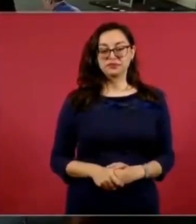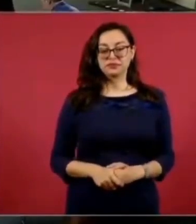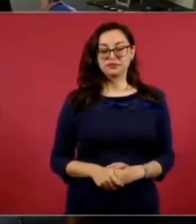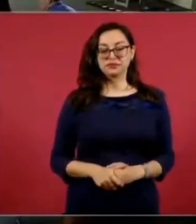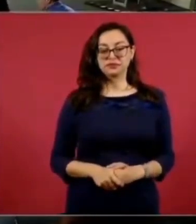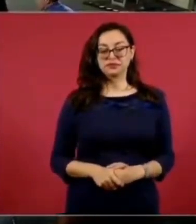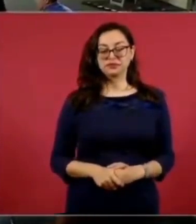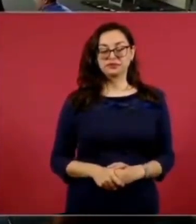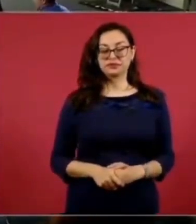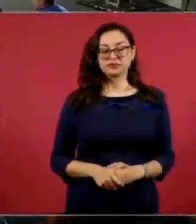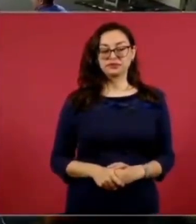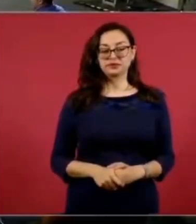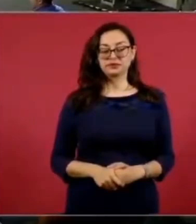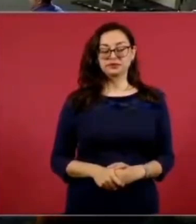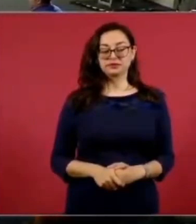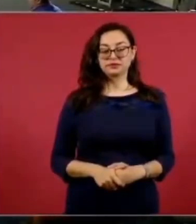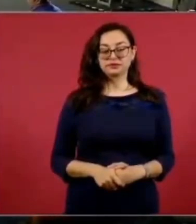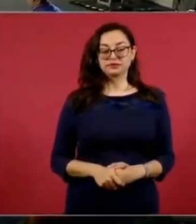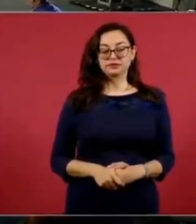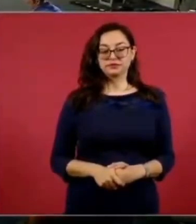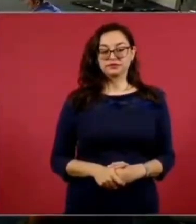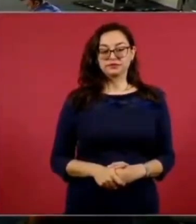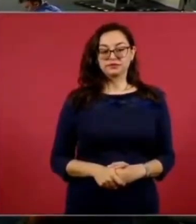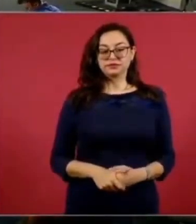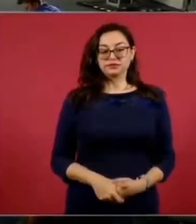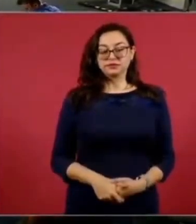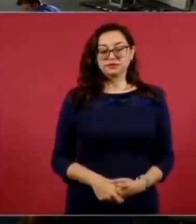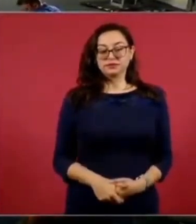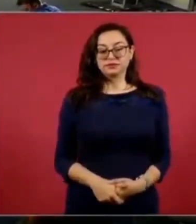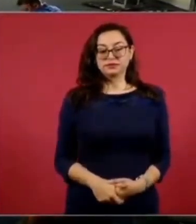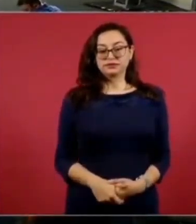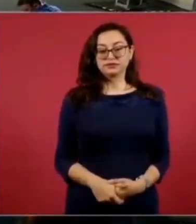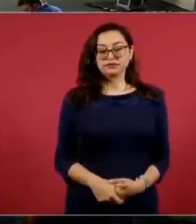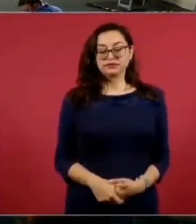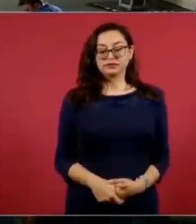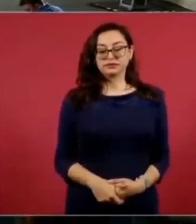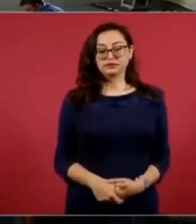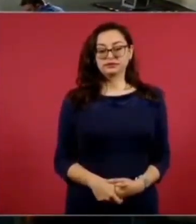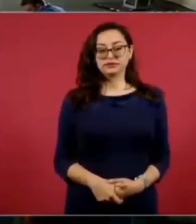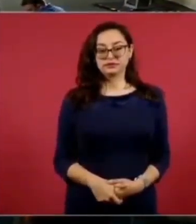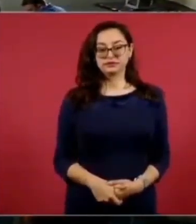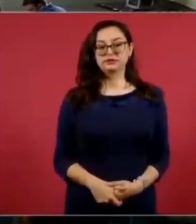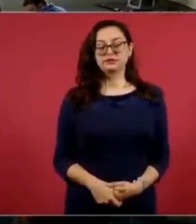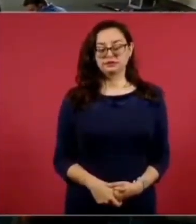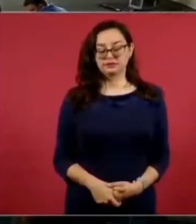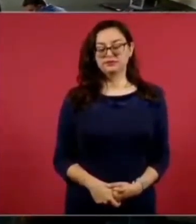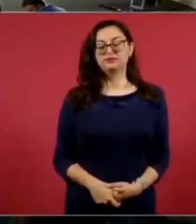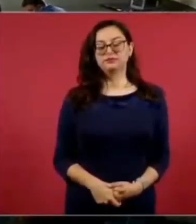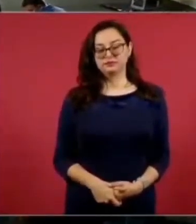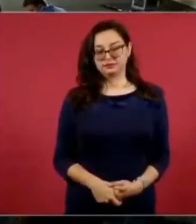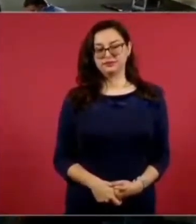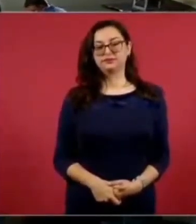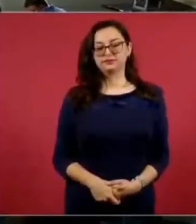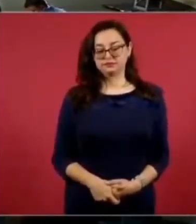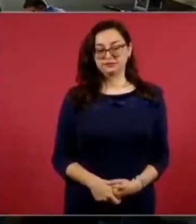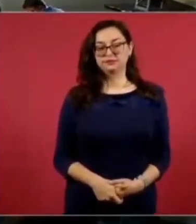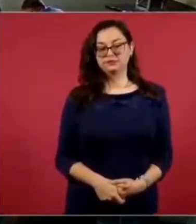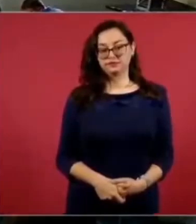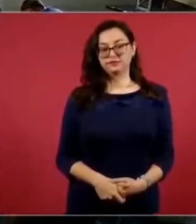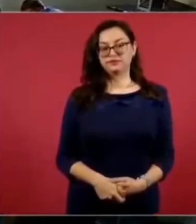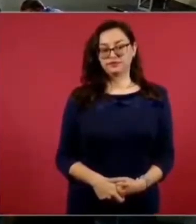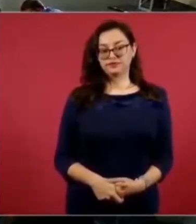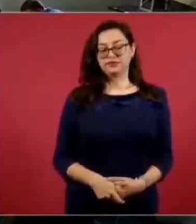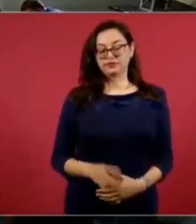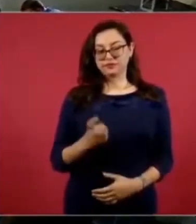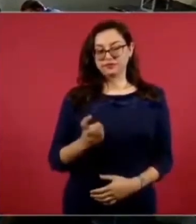De que fue de los ministros que fue elegido, por eso fue presidente de la Suprema. Ah, sí, es que en esa época,